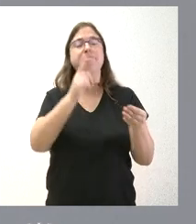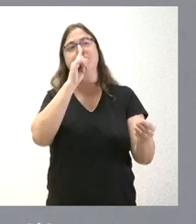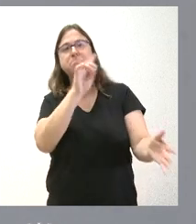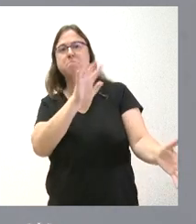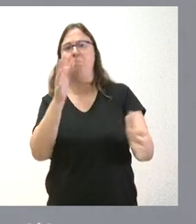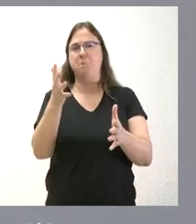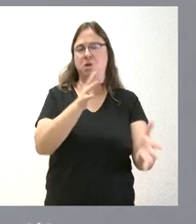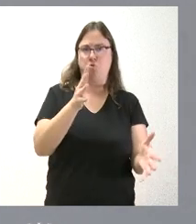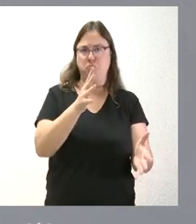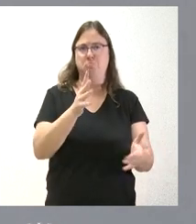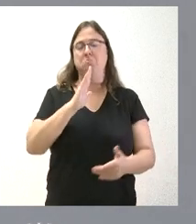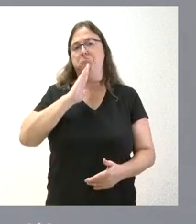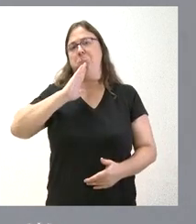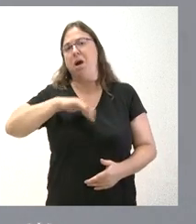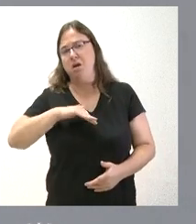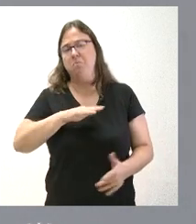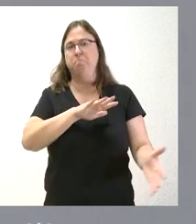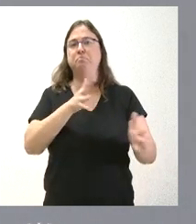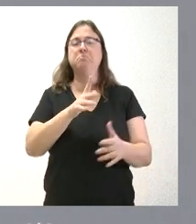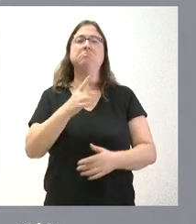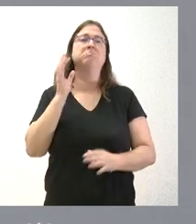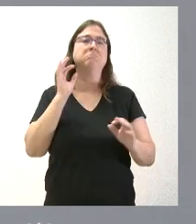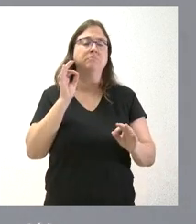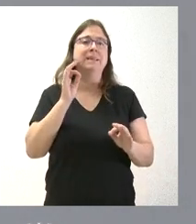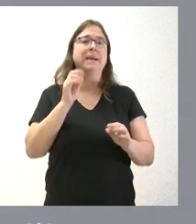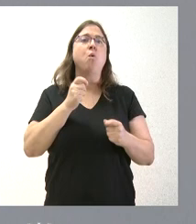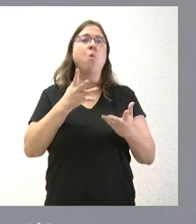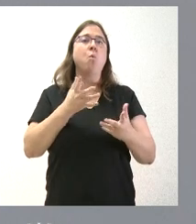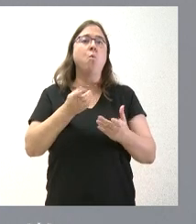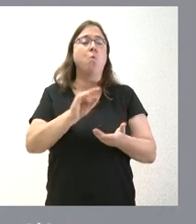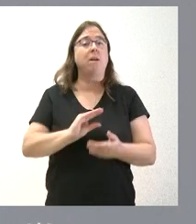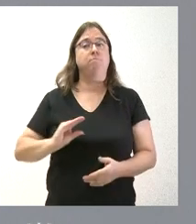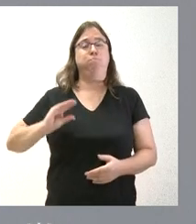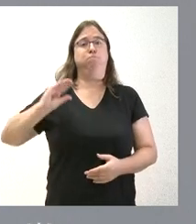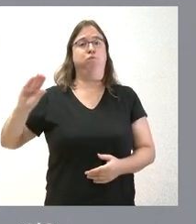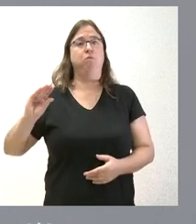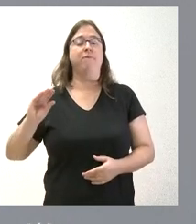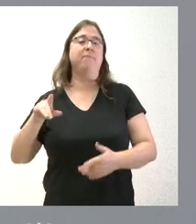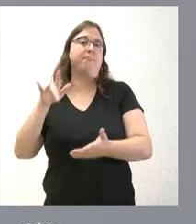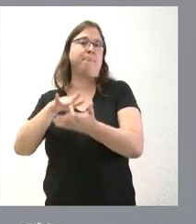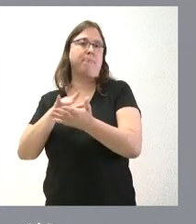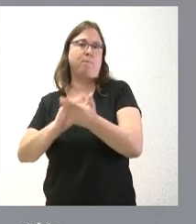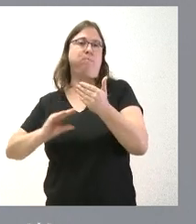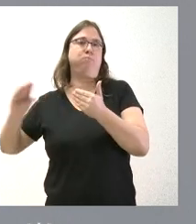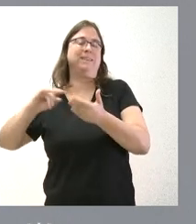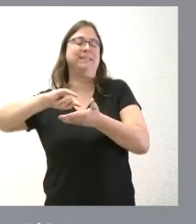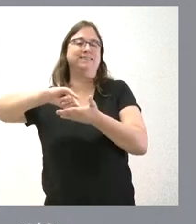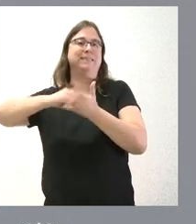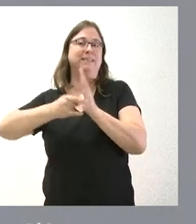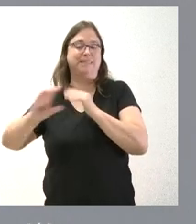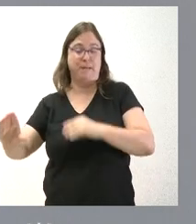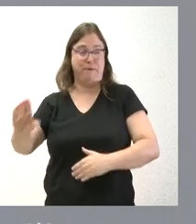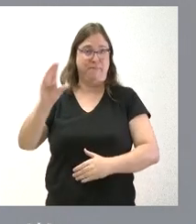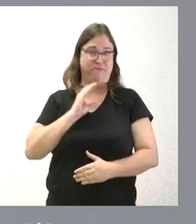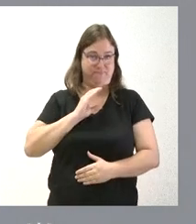respecto de cuáles son esas previsiones, que básicamente son, pues cuáles son las entregas a cuenta del Gobierno del sistema de financiación autonómica, de cuál